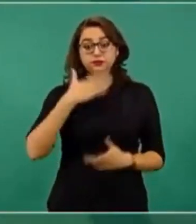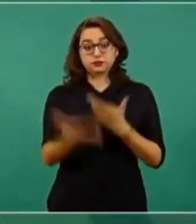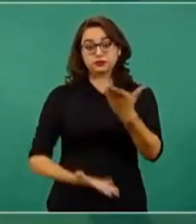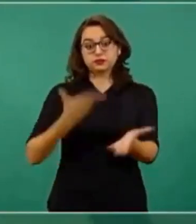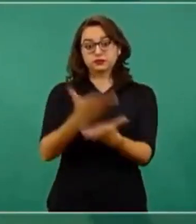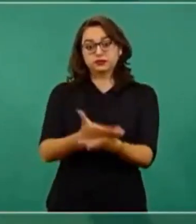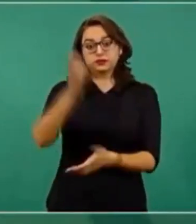más conveniente.